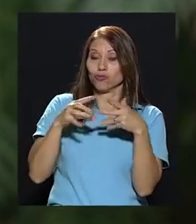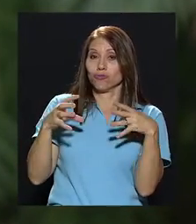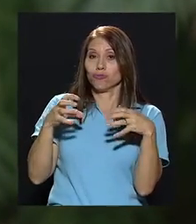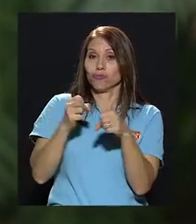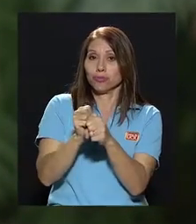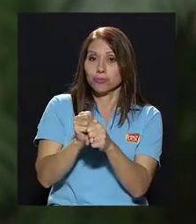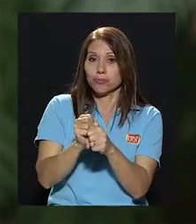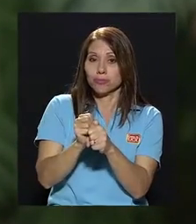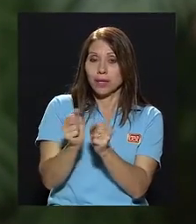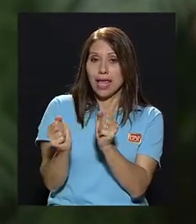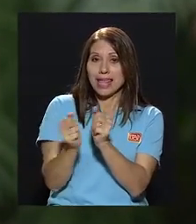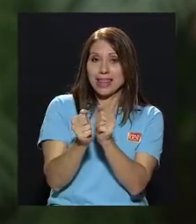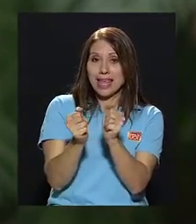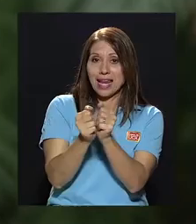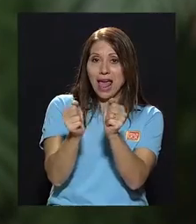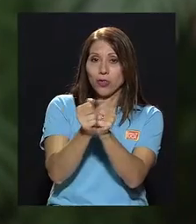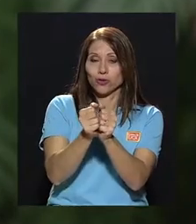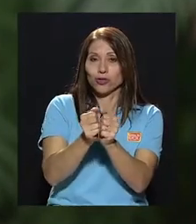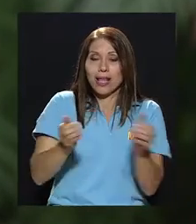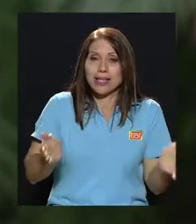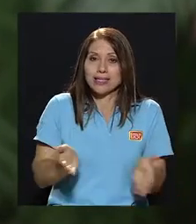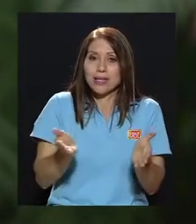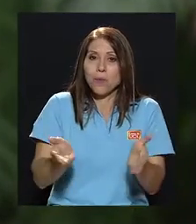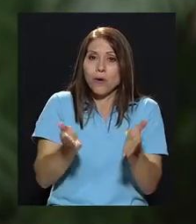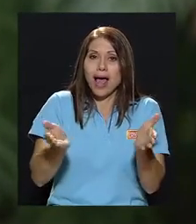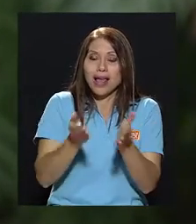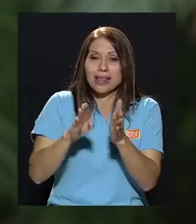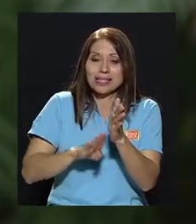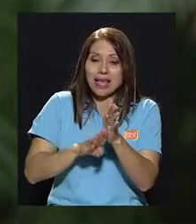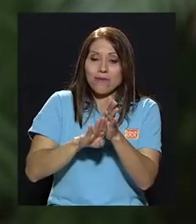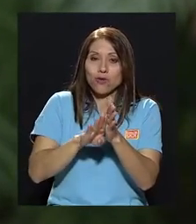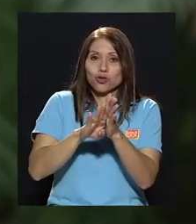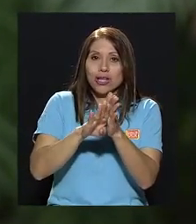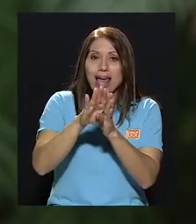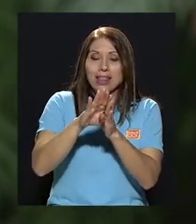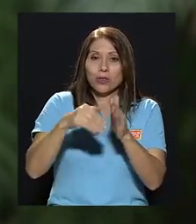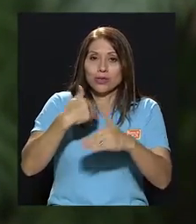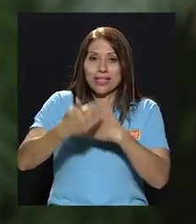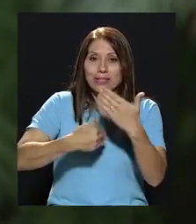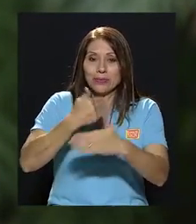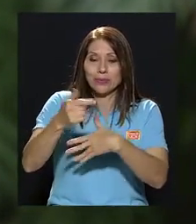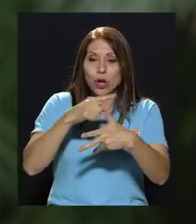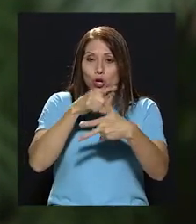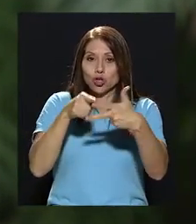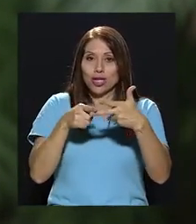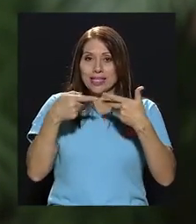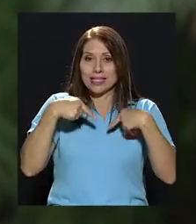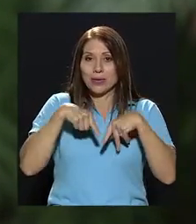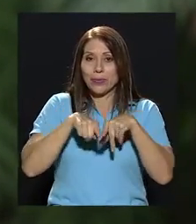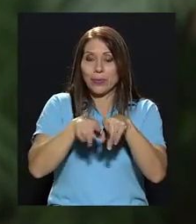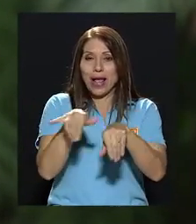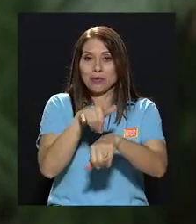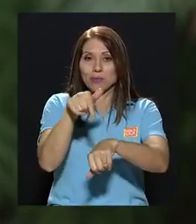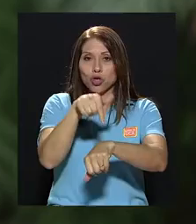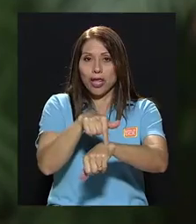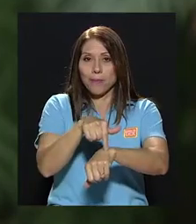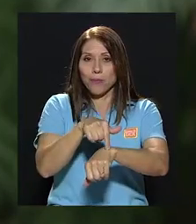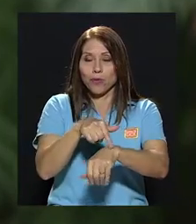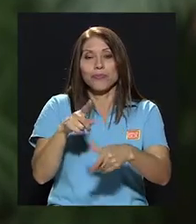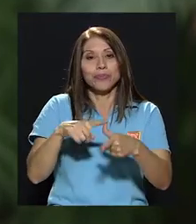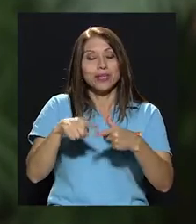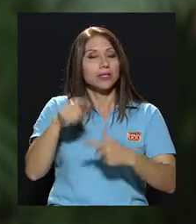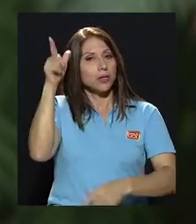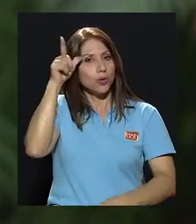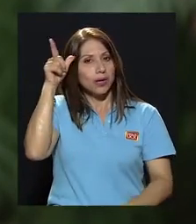Están estimulándose y evolucionando, creciendo los tres al mismo tiempo. Entonces, obviamente que sí,